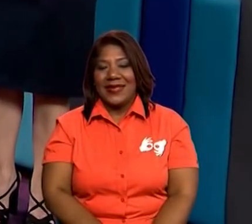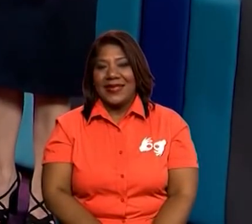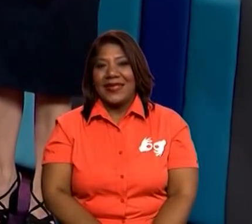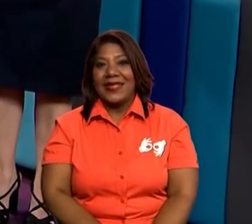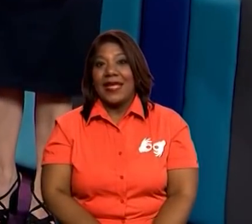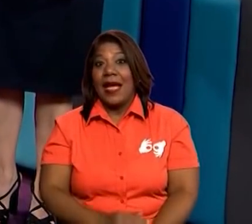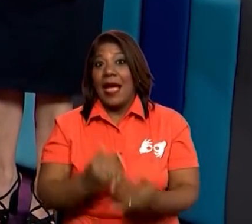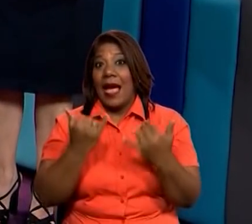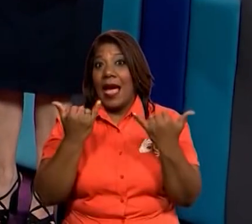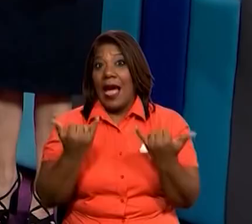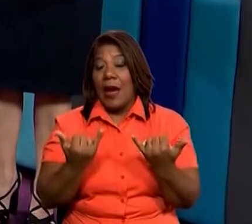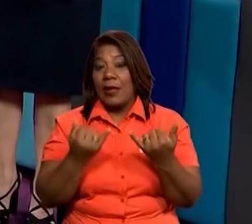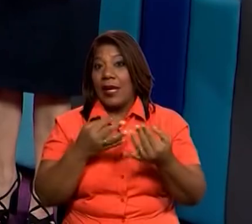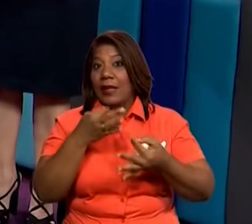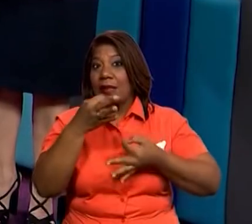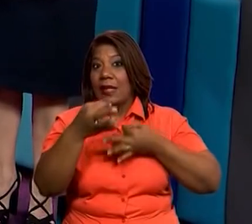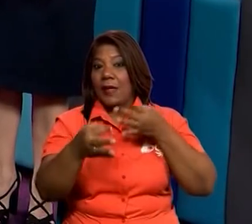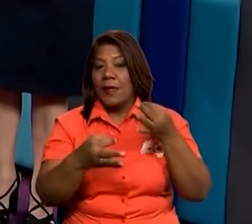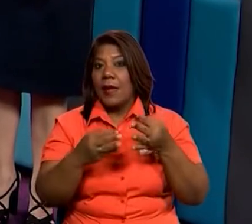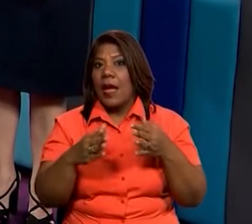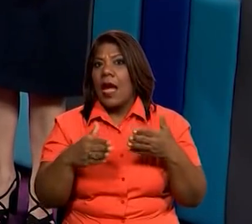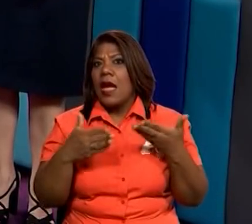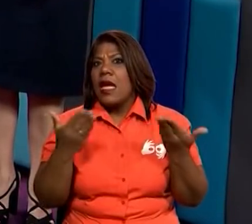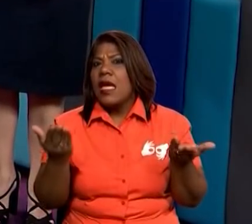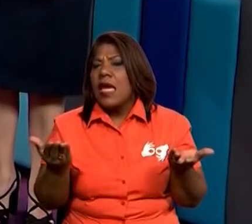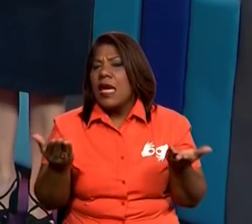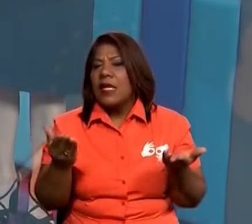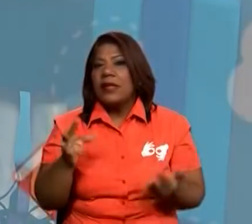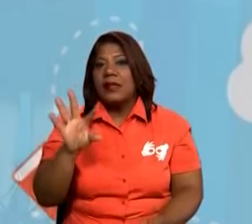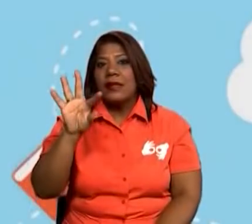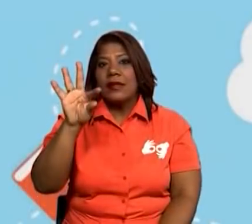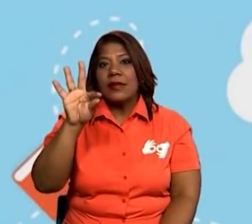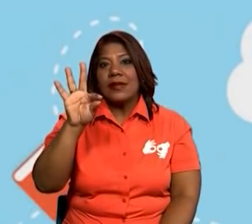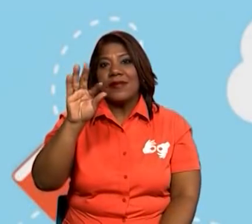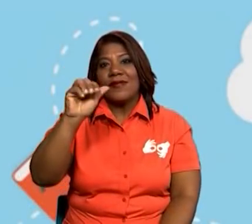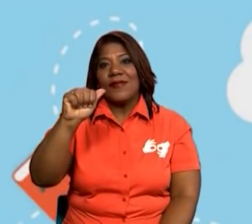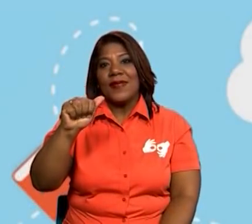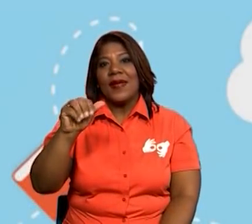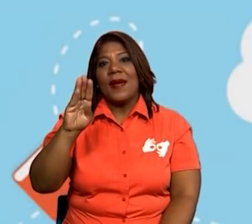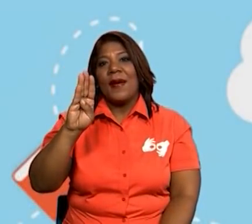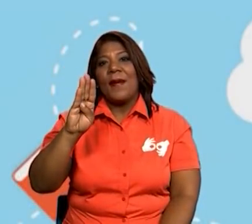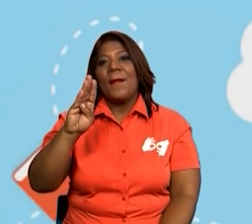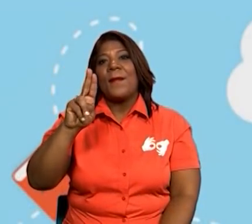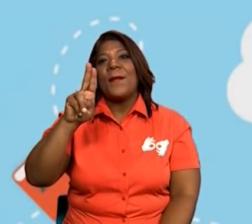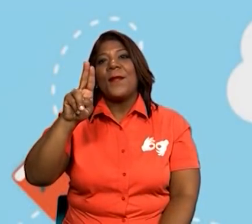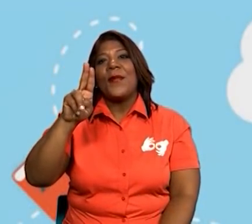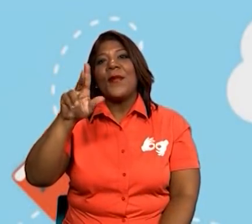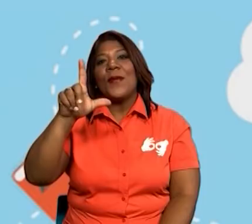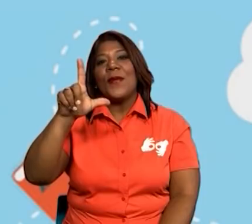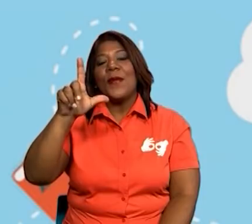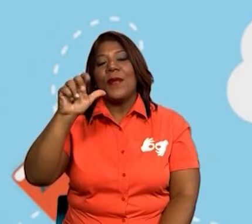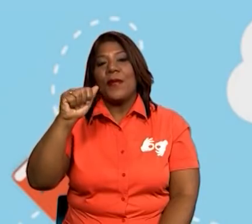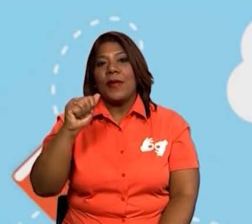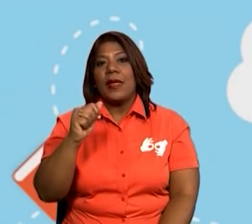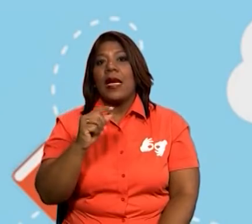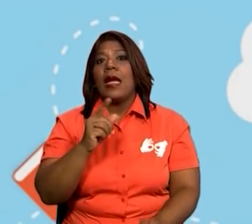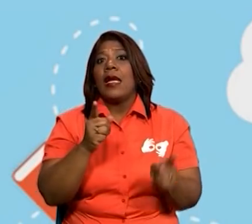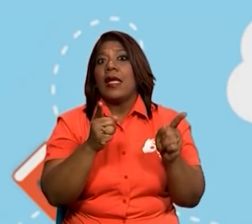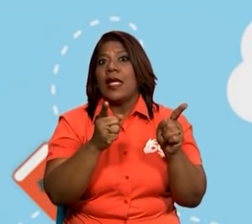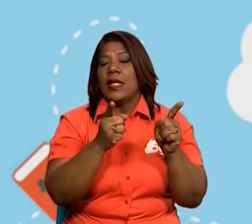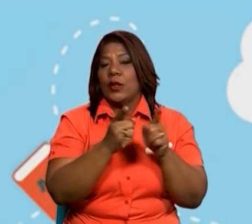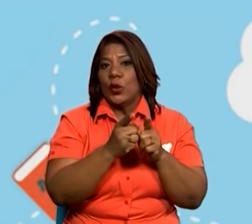Bien, ahora vamos a ver qué es una fábula. Es una creación literaria generalmente breve,